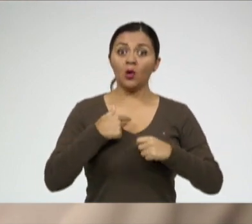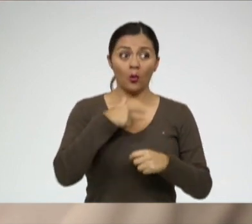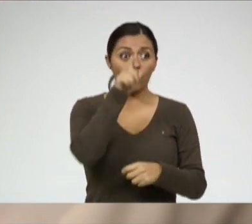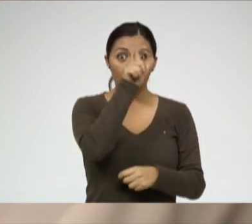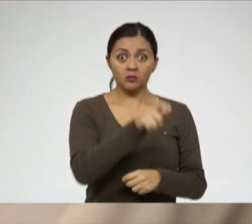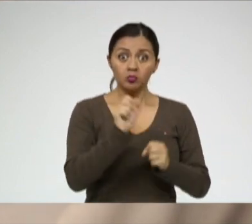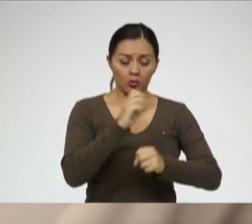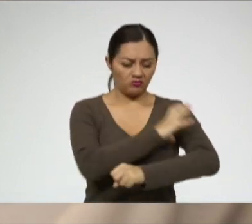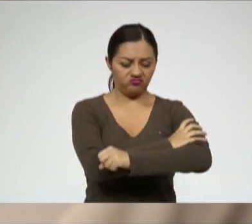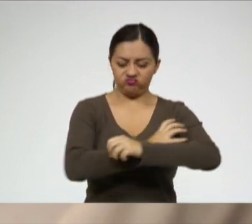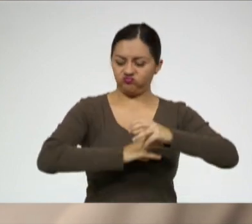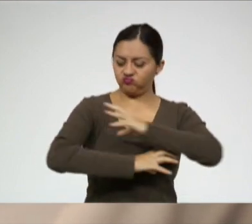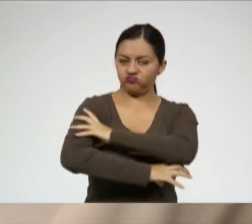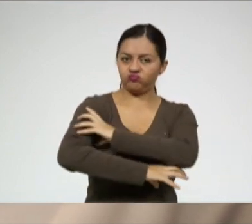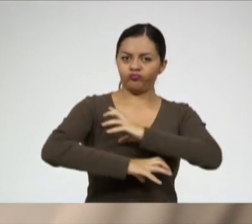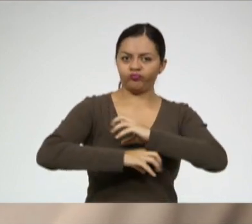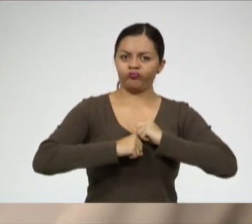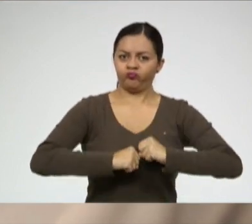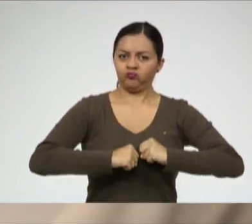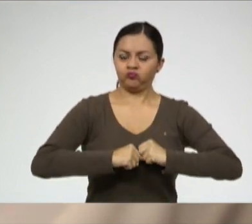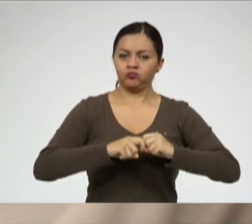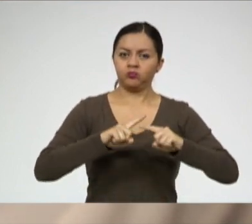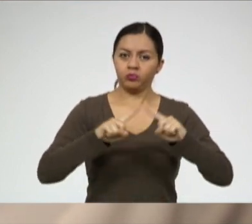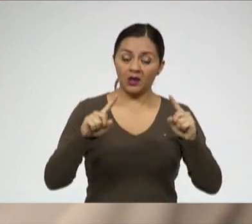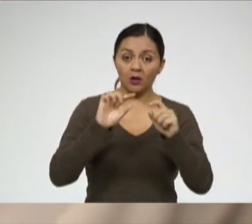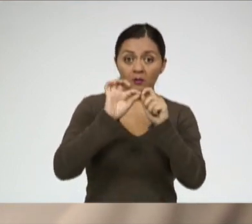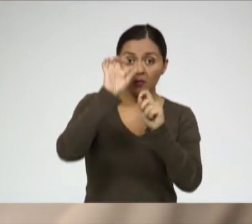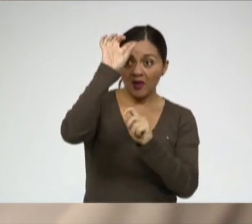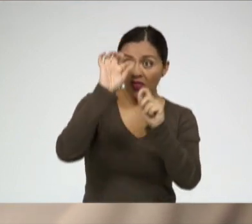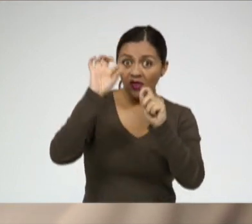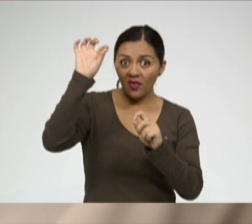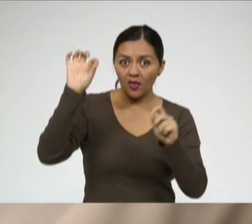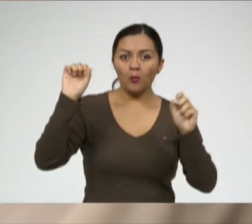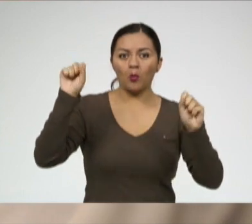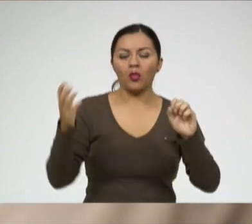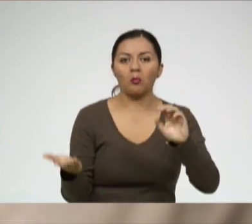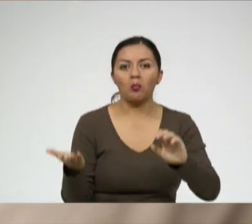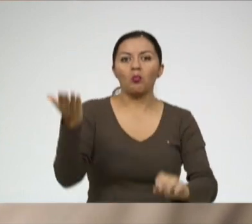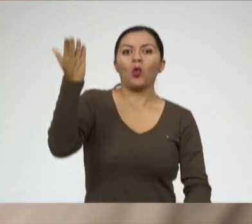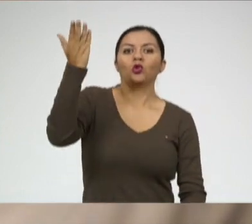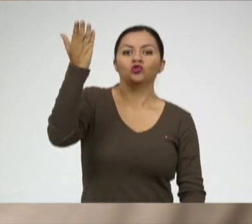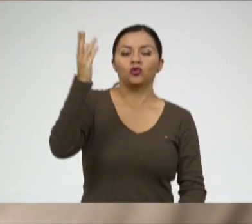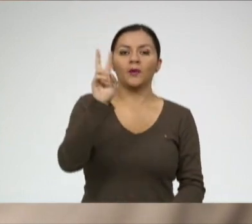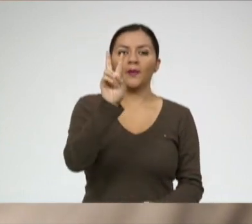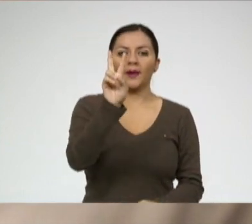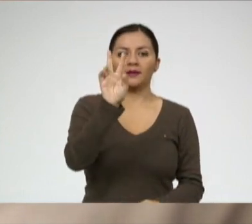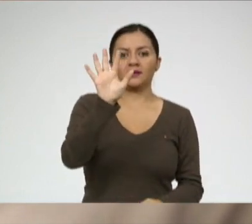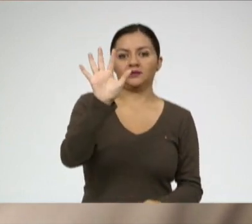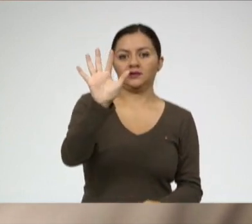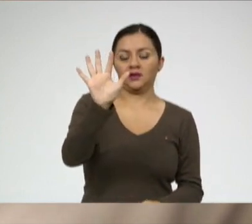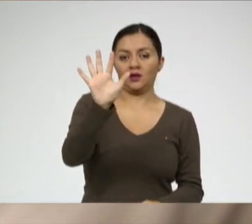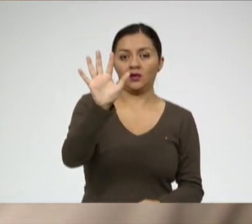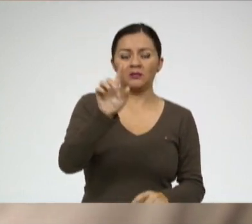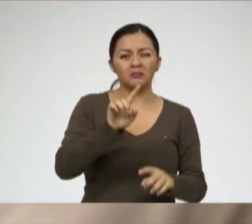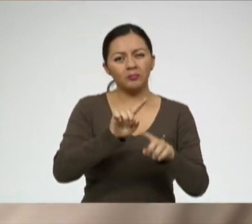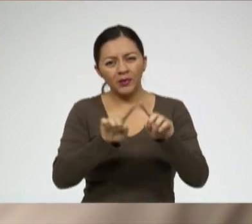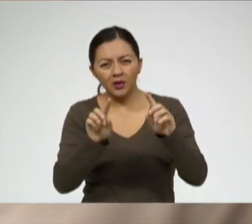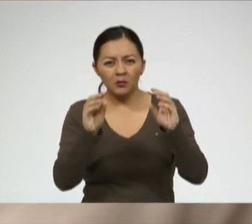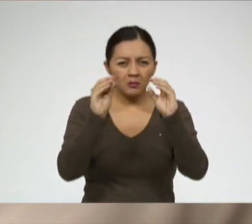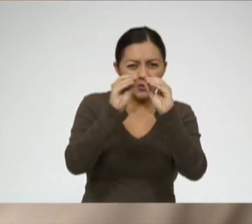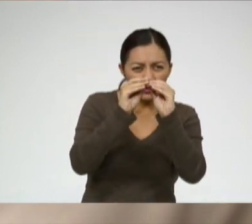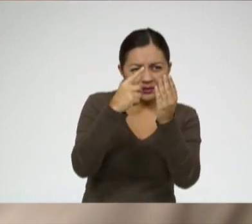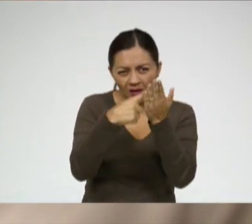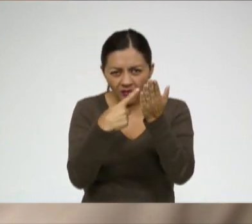muy musculoso y el índice de masa corporal a veces nos puede salir elevado sobre los 25. Entonces aquí hay que hacer un análisis más